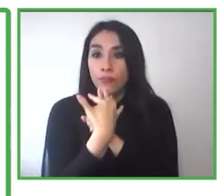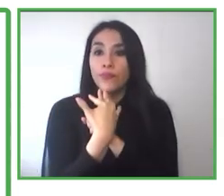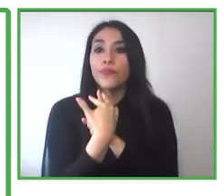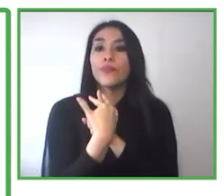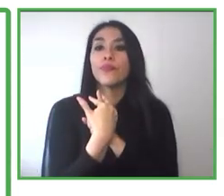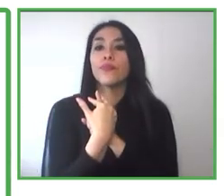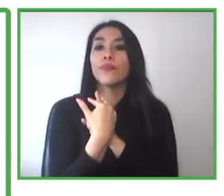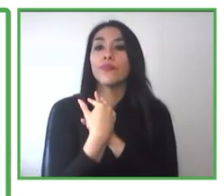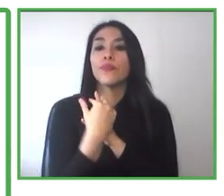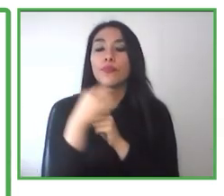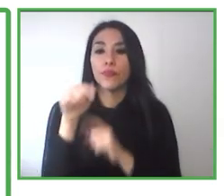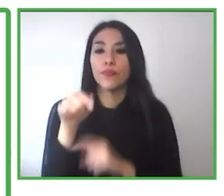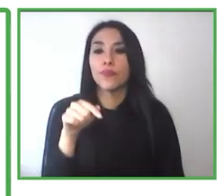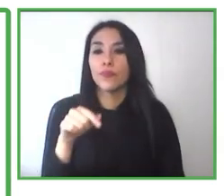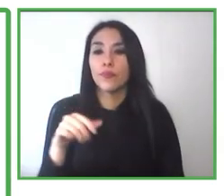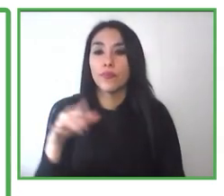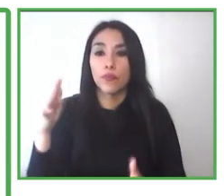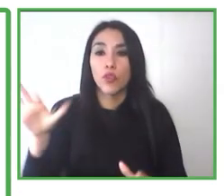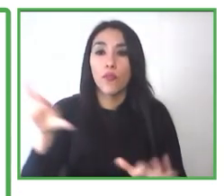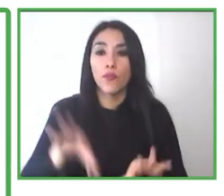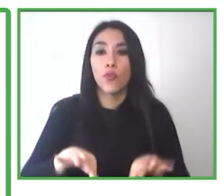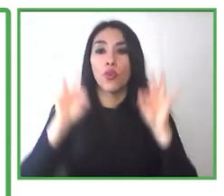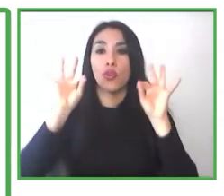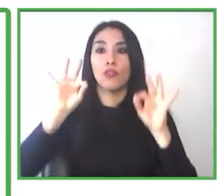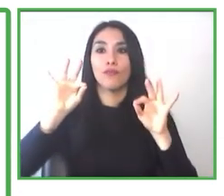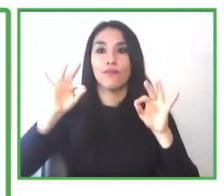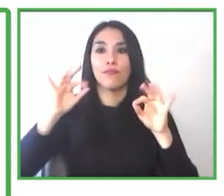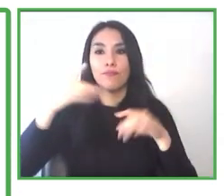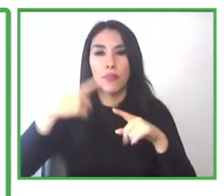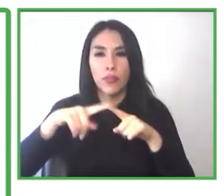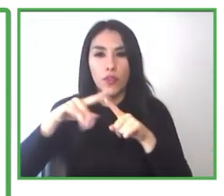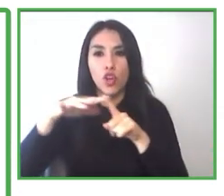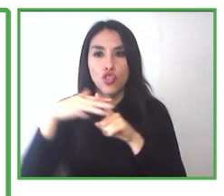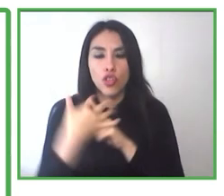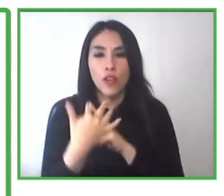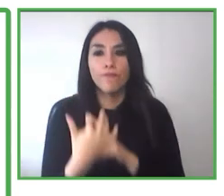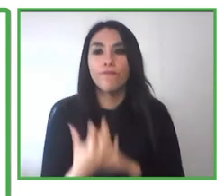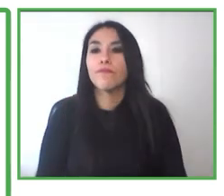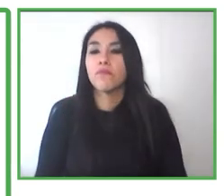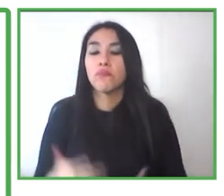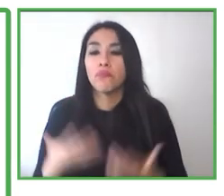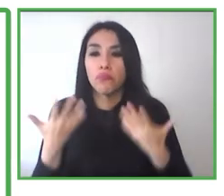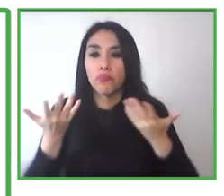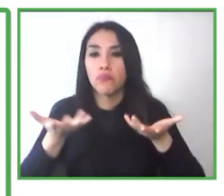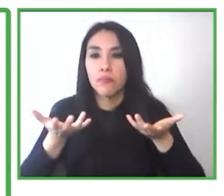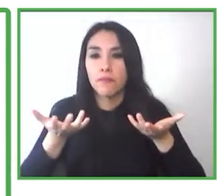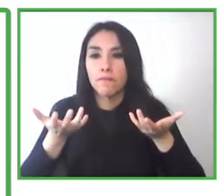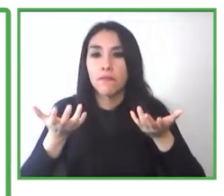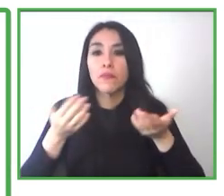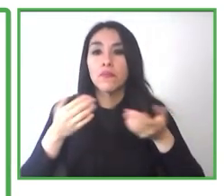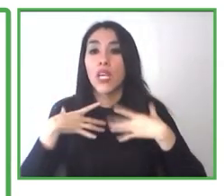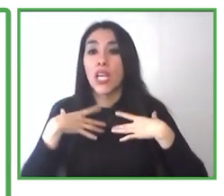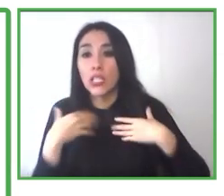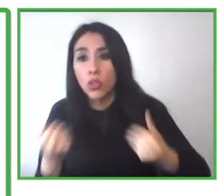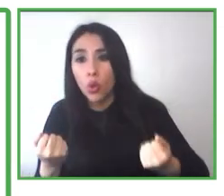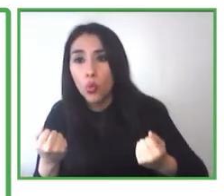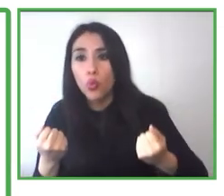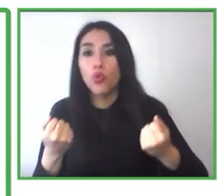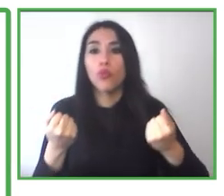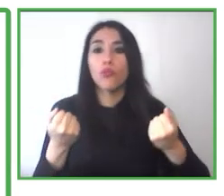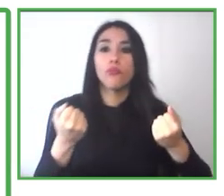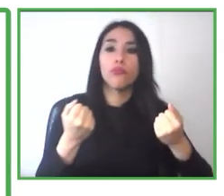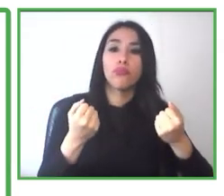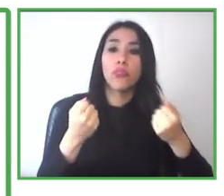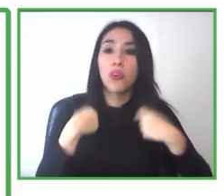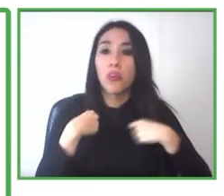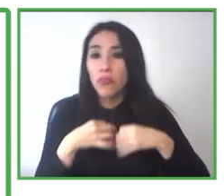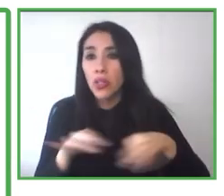éxito en los procesos de inclusión laboral, por lo tanto, nos vinculamos con las áreas de salud, educación, empresas para poder brindar apoyo